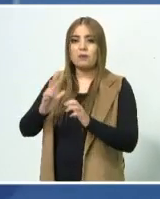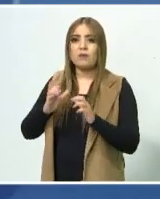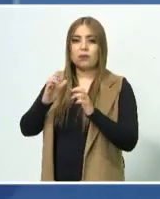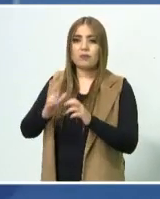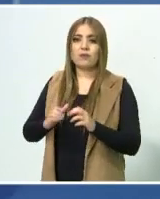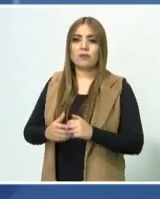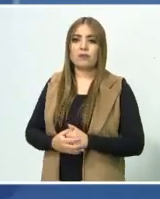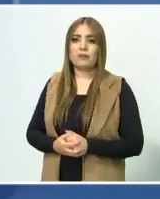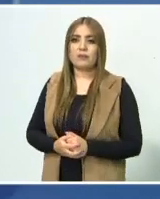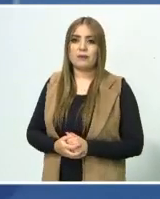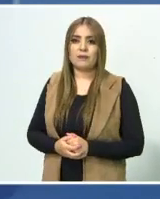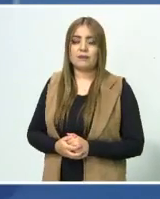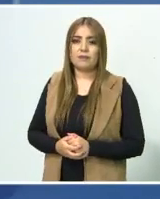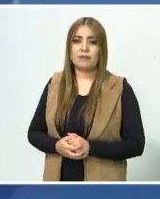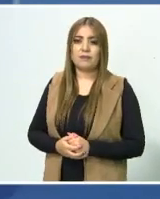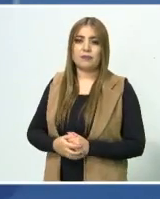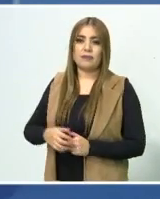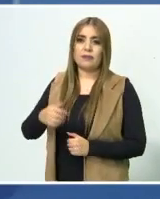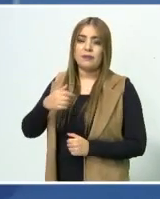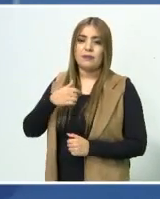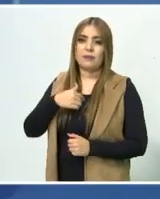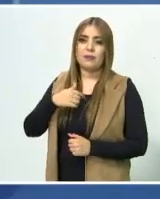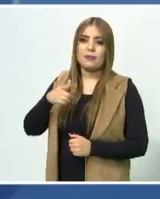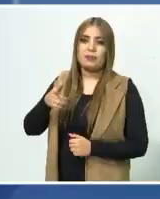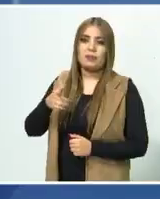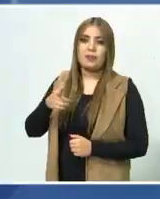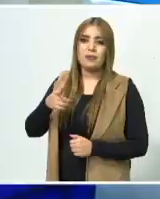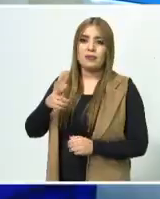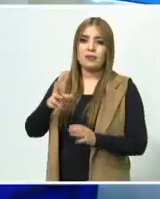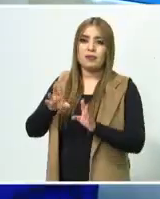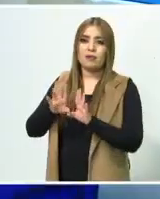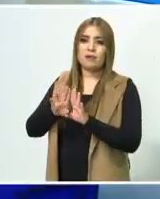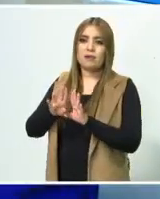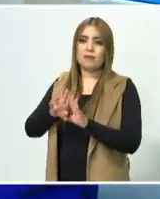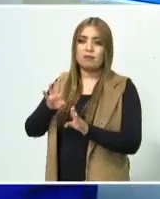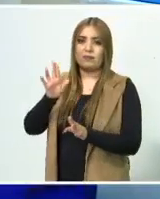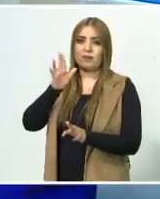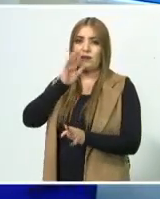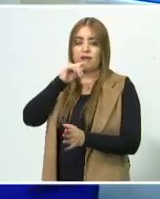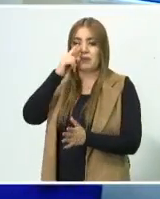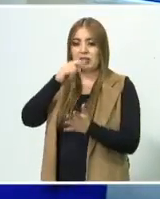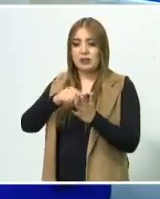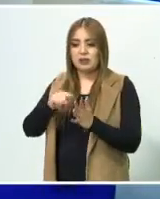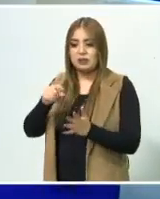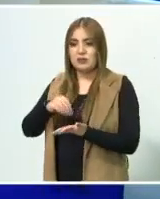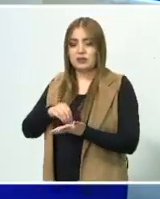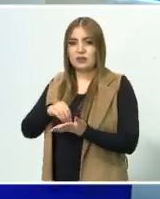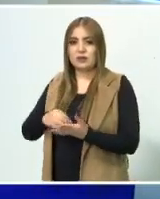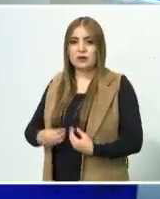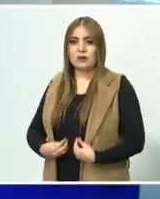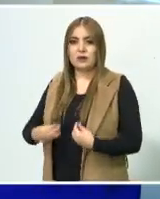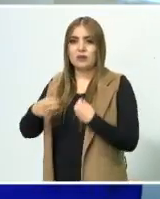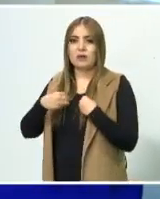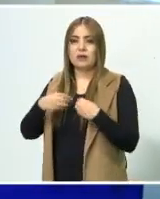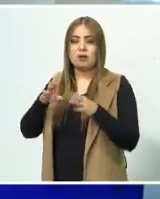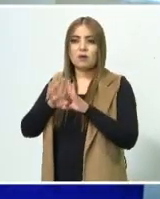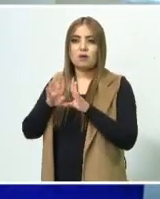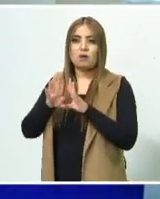no le puedo creer de que yo esté vivo todavía en la situación que pasé.